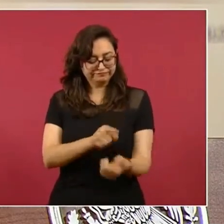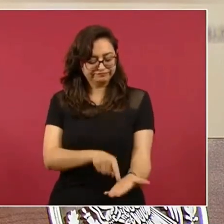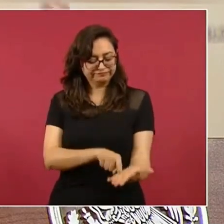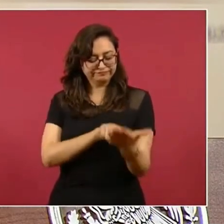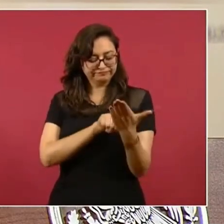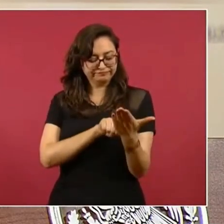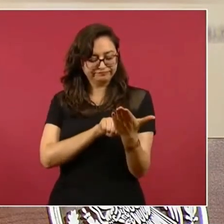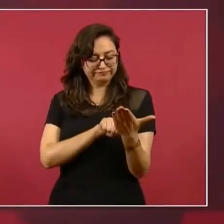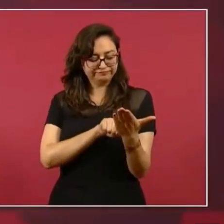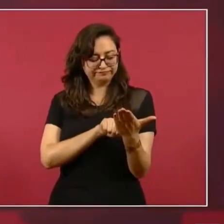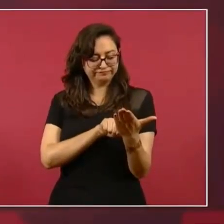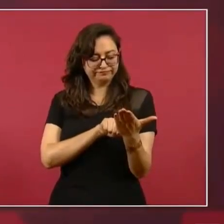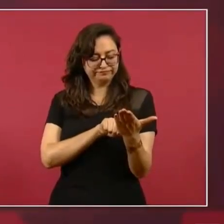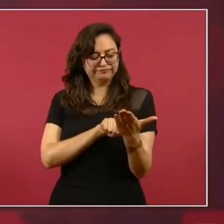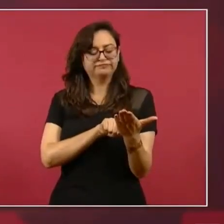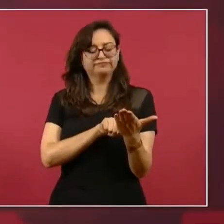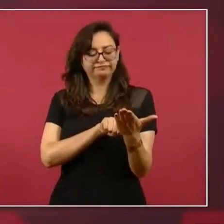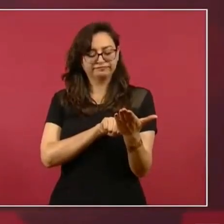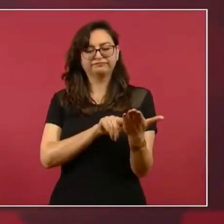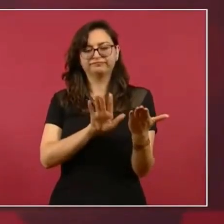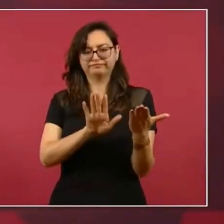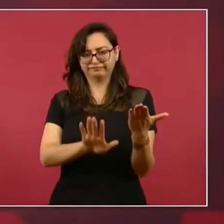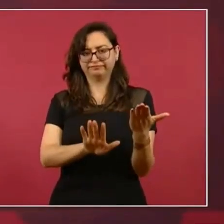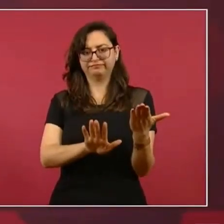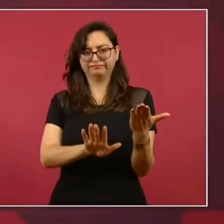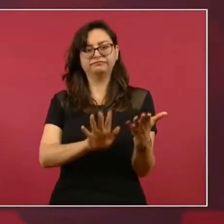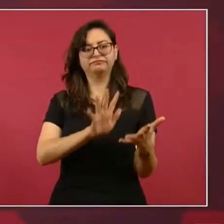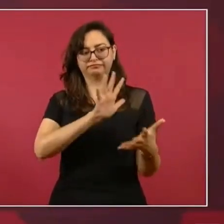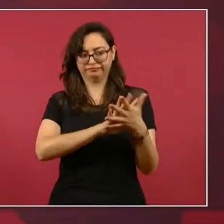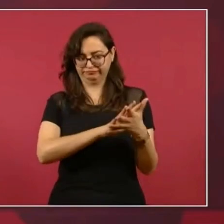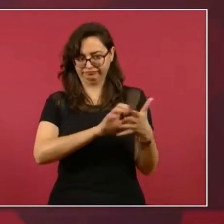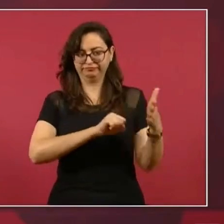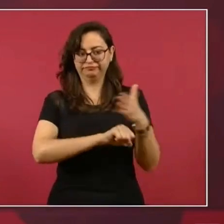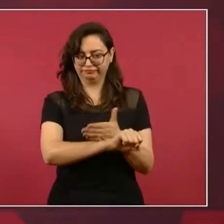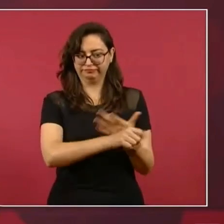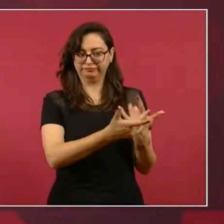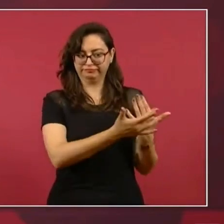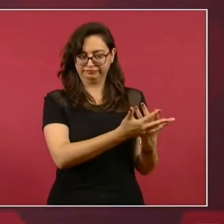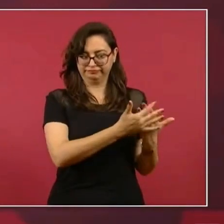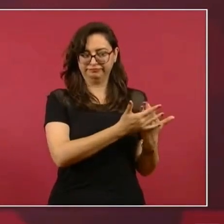Decide que se corrija.